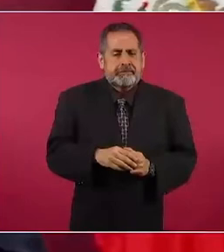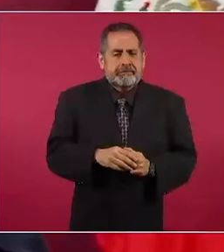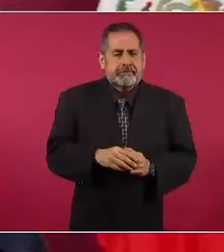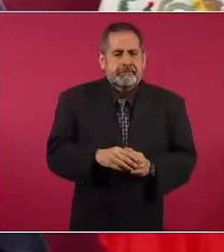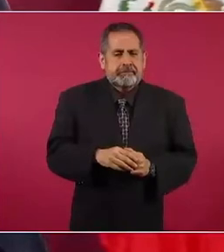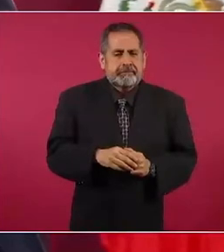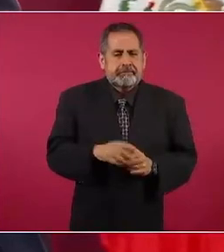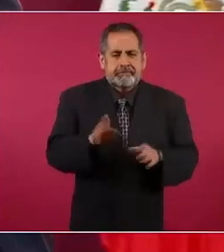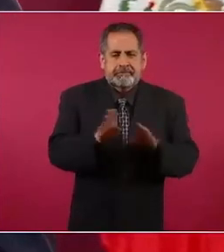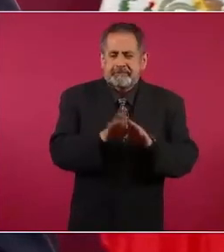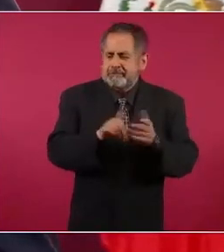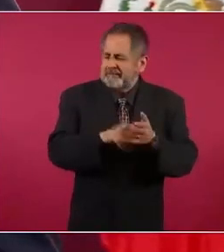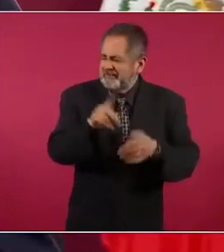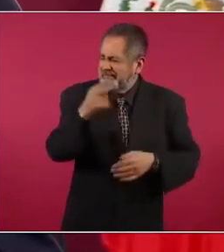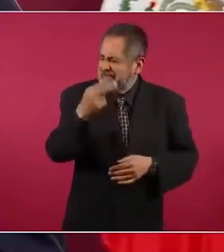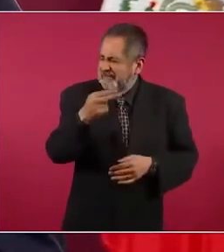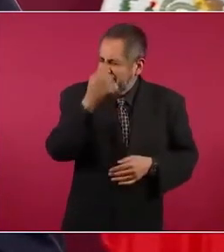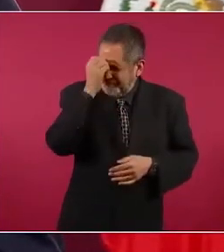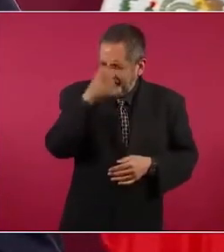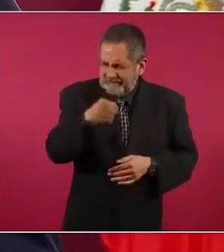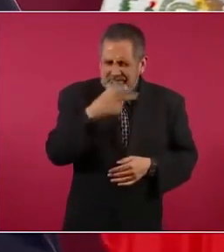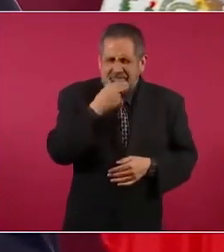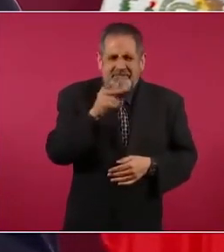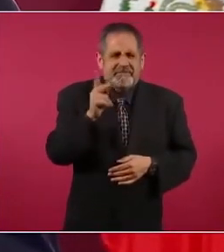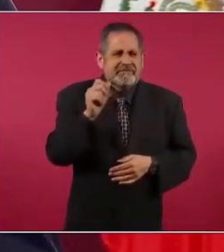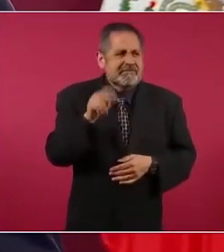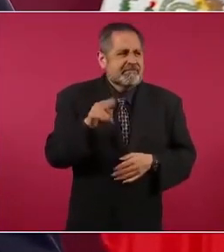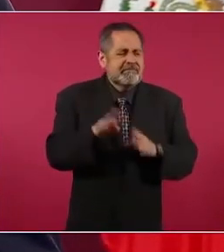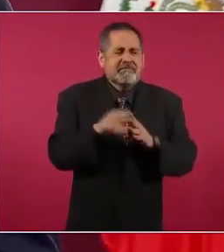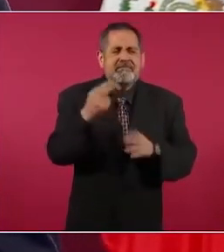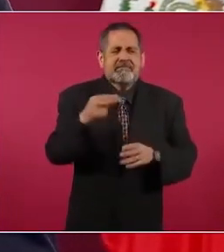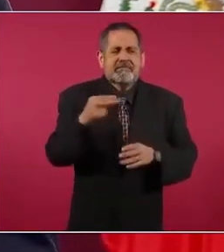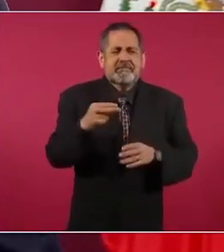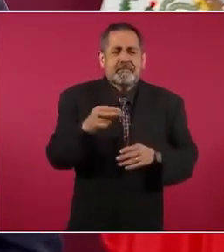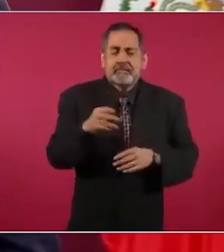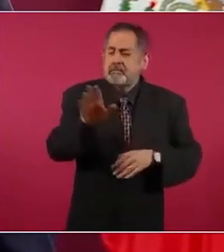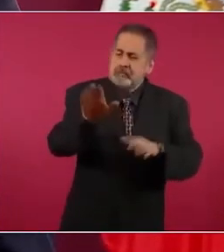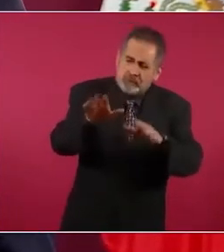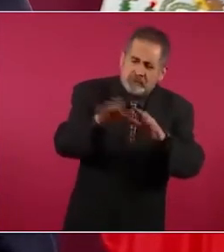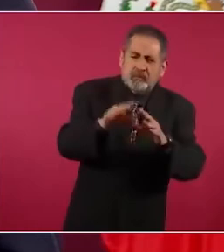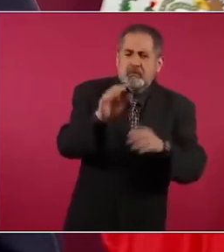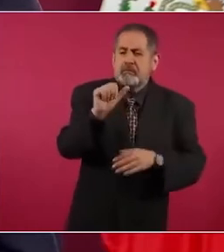como se llama, del pan, Anaya,